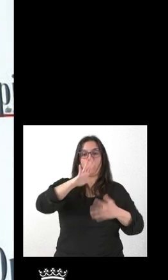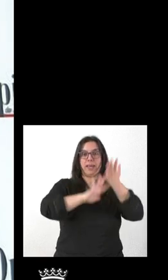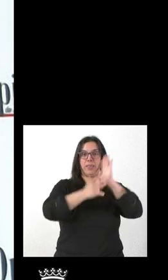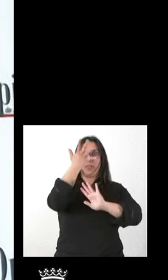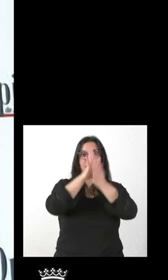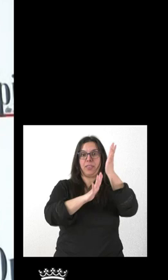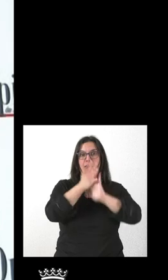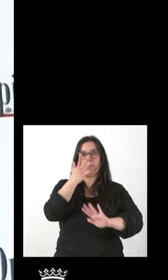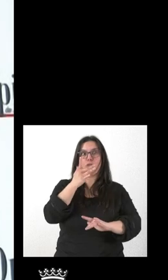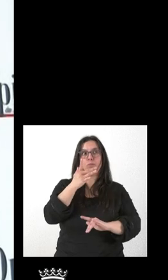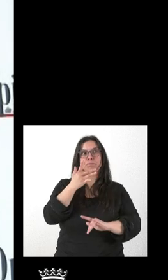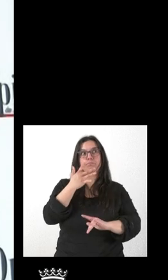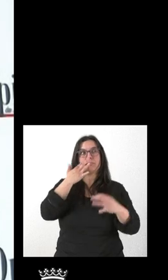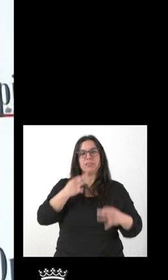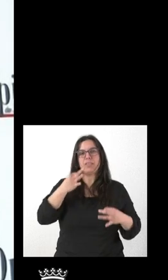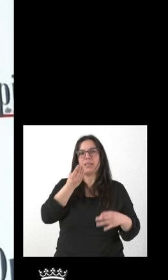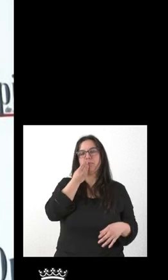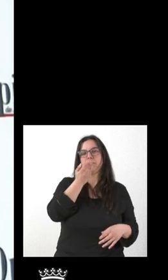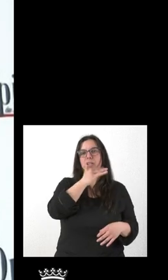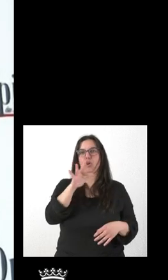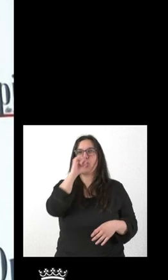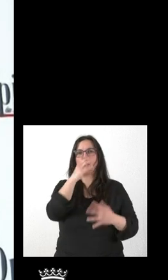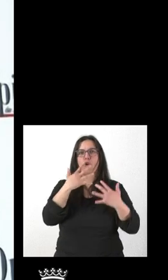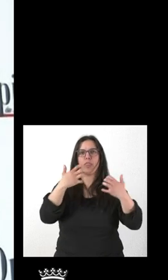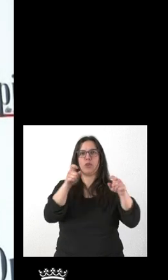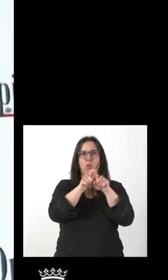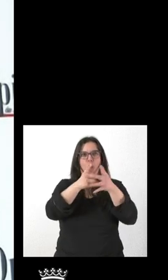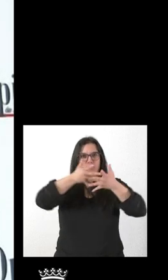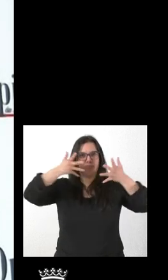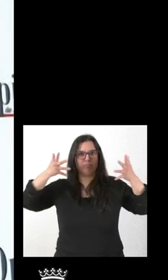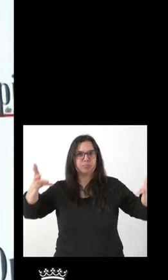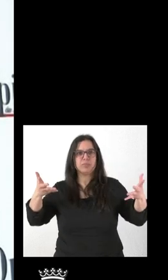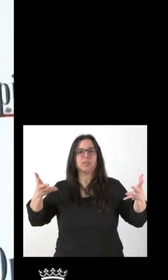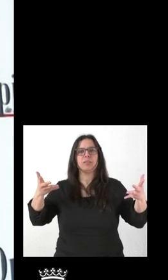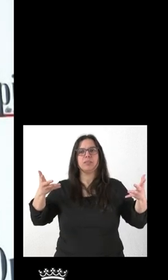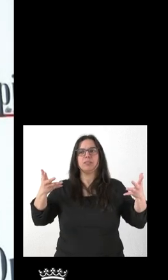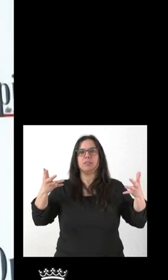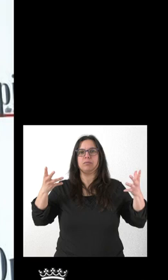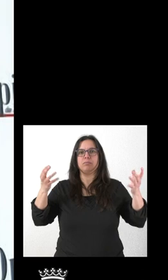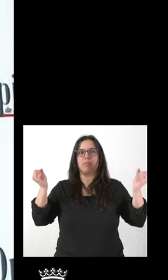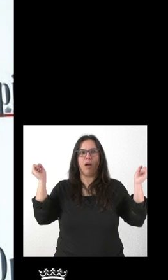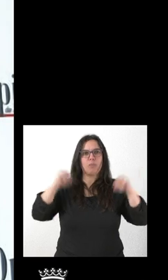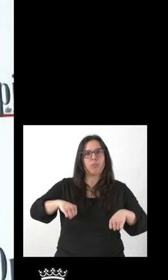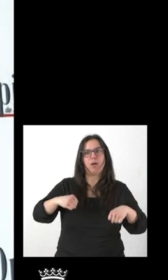macroconcierto, concitando un poquito el apoyo, el consenso de todo el mundo.